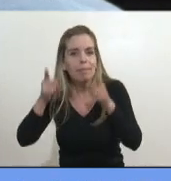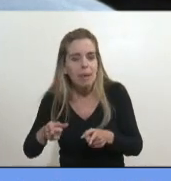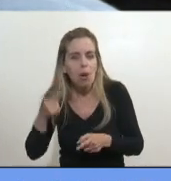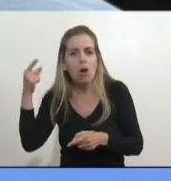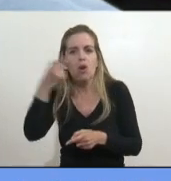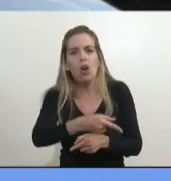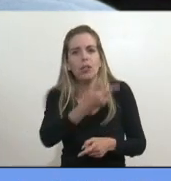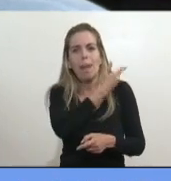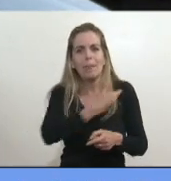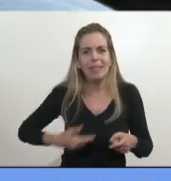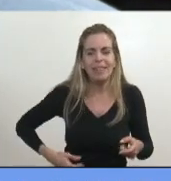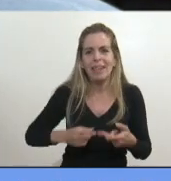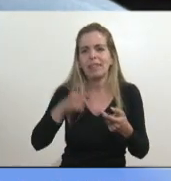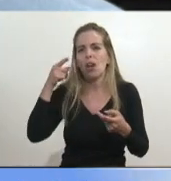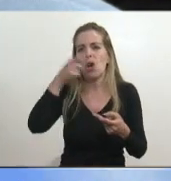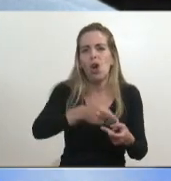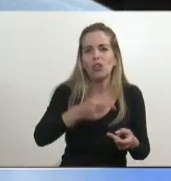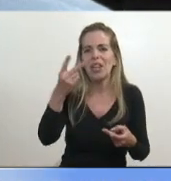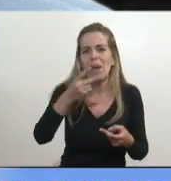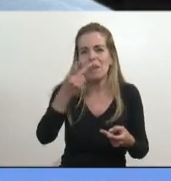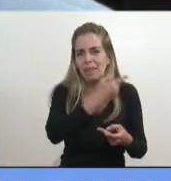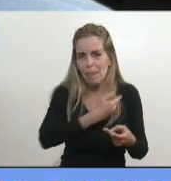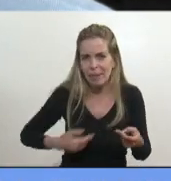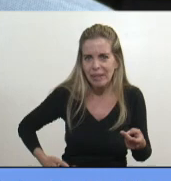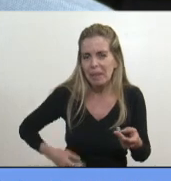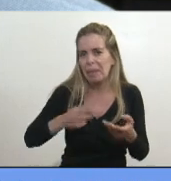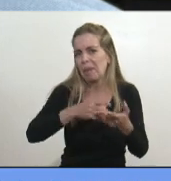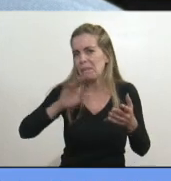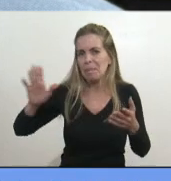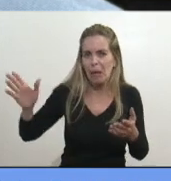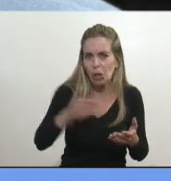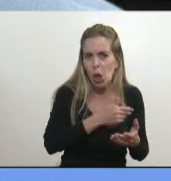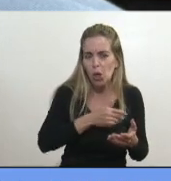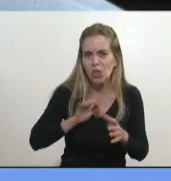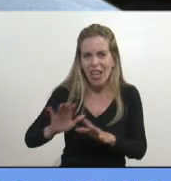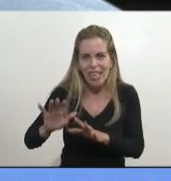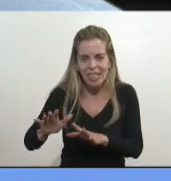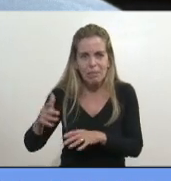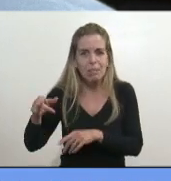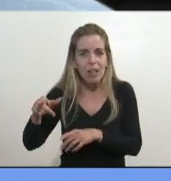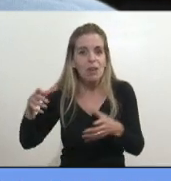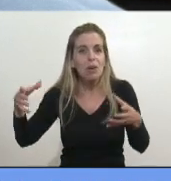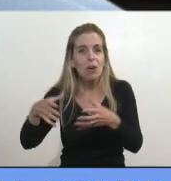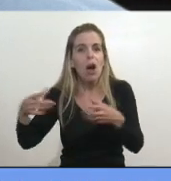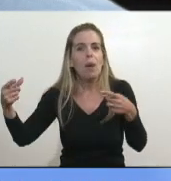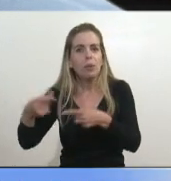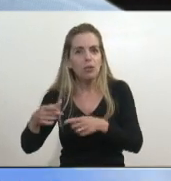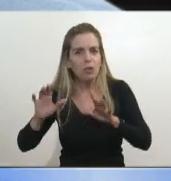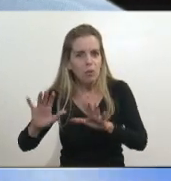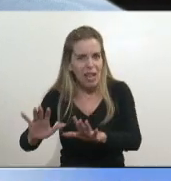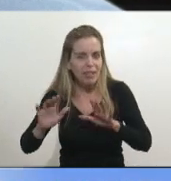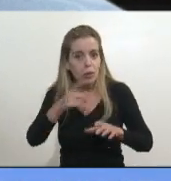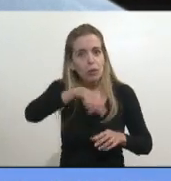al presidente, a la vice, a quien sea, y tienen este discurso, porque nosotros estamos en estrategias